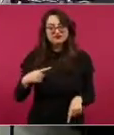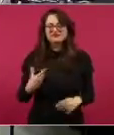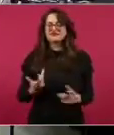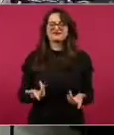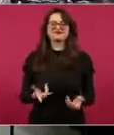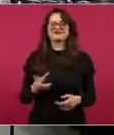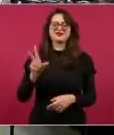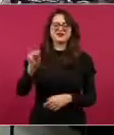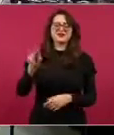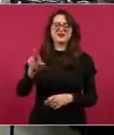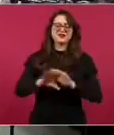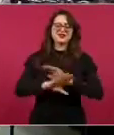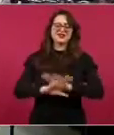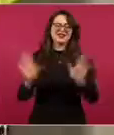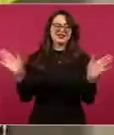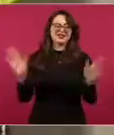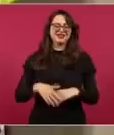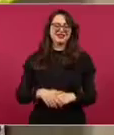claro que no, ya, ya está.